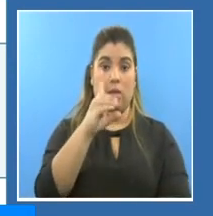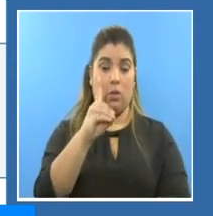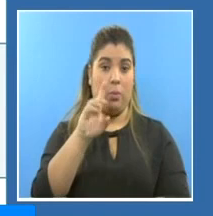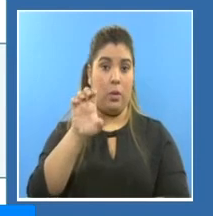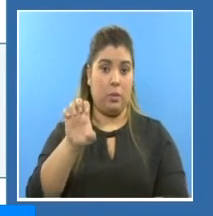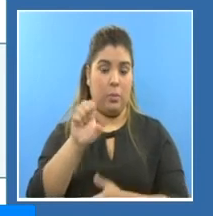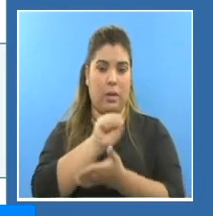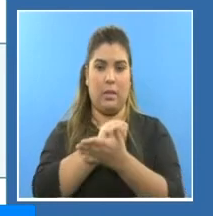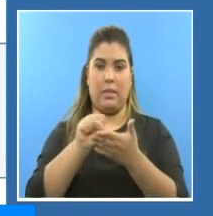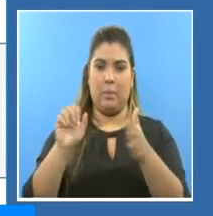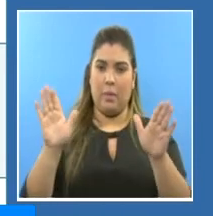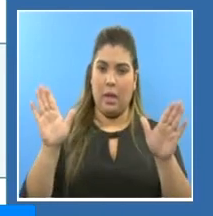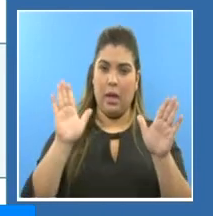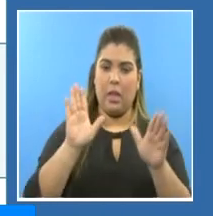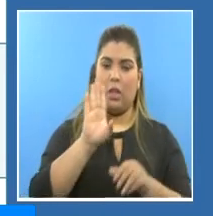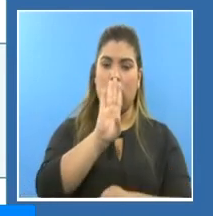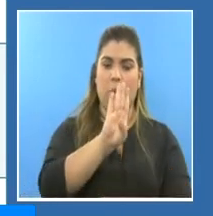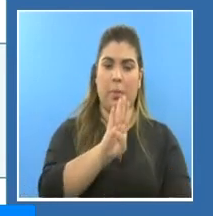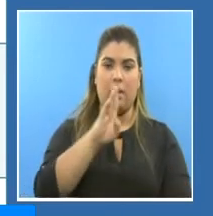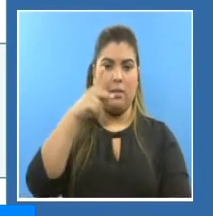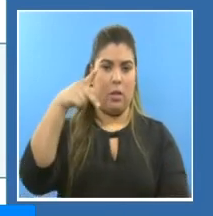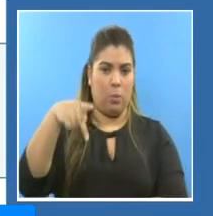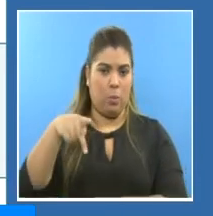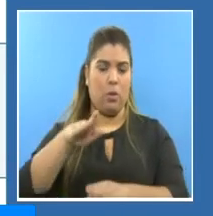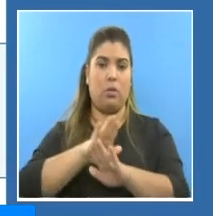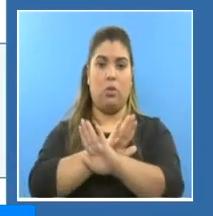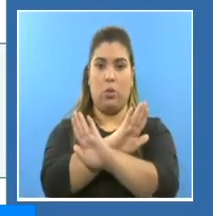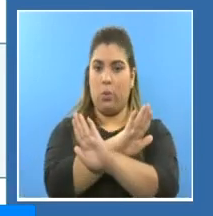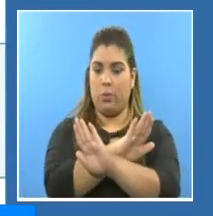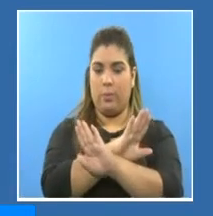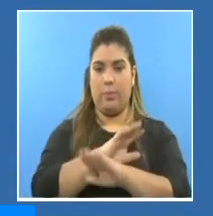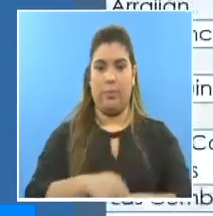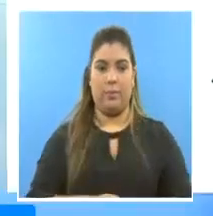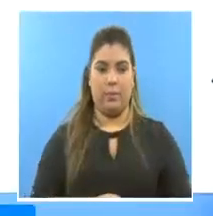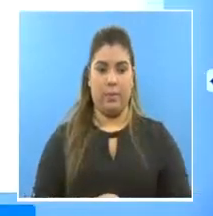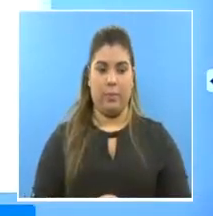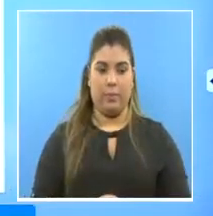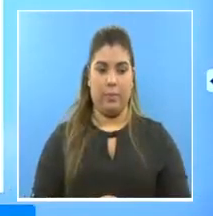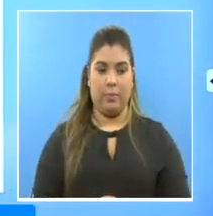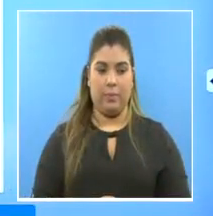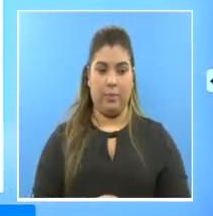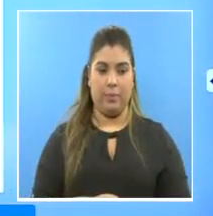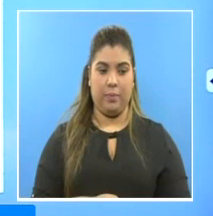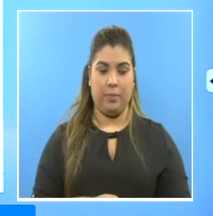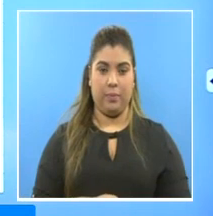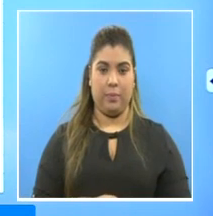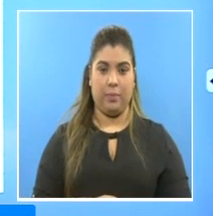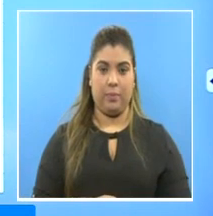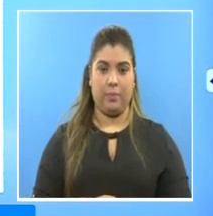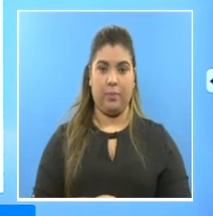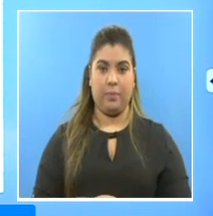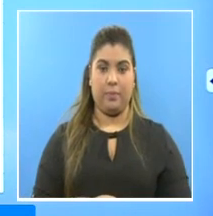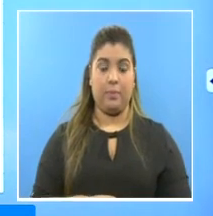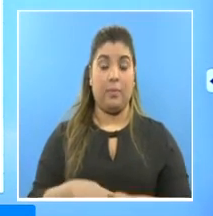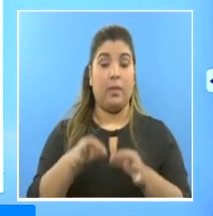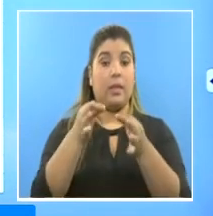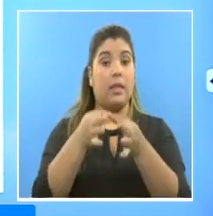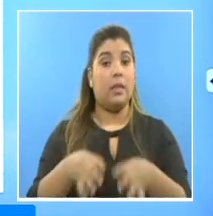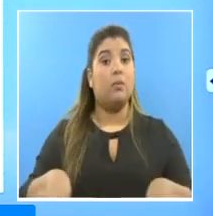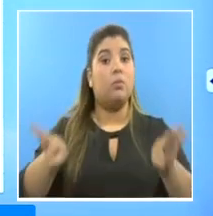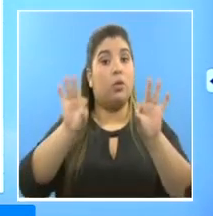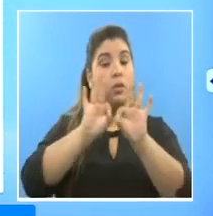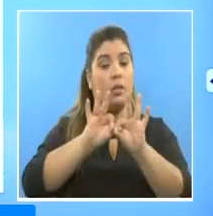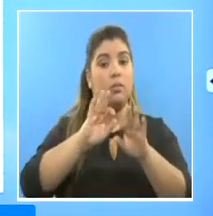Espinar, Rufín Alfaro, Belisario Porras, Tocumen. Importante que las